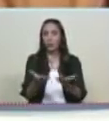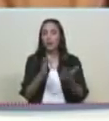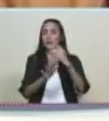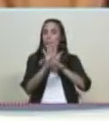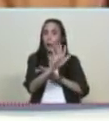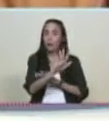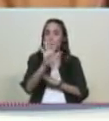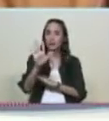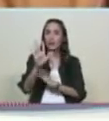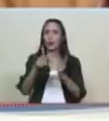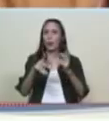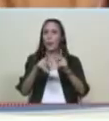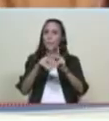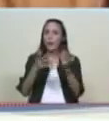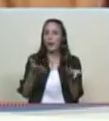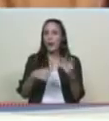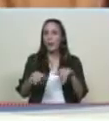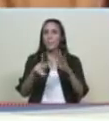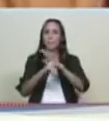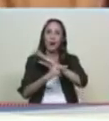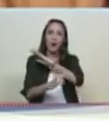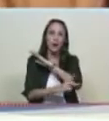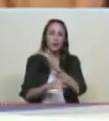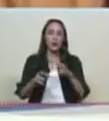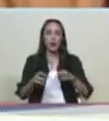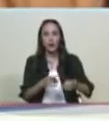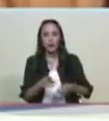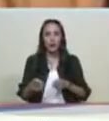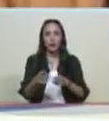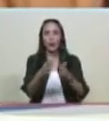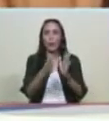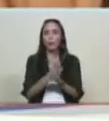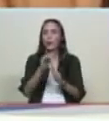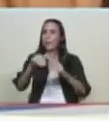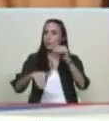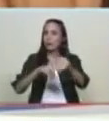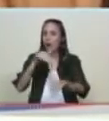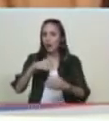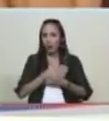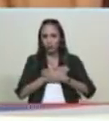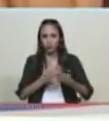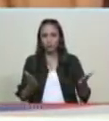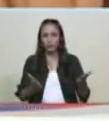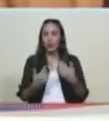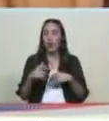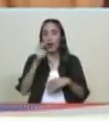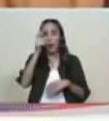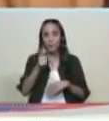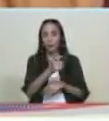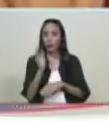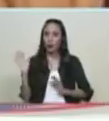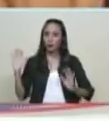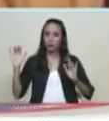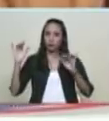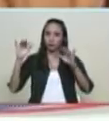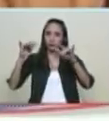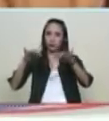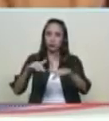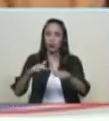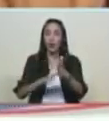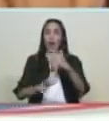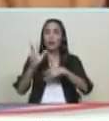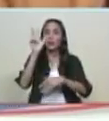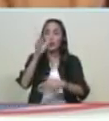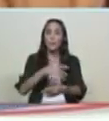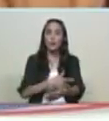playas ríos parques balnearios que están dispuestos para recibir a este cúmulo de los 3